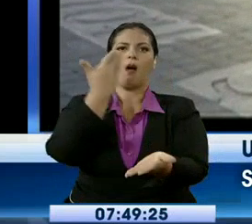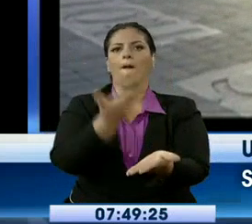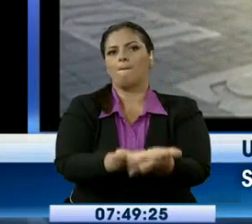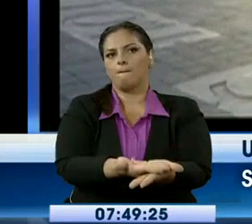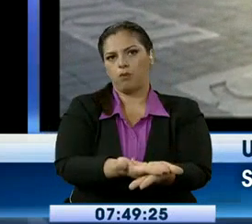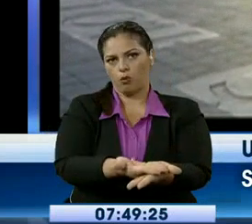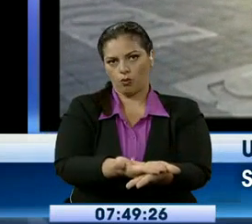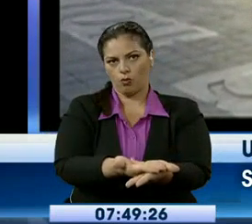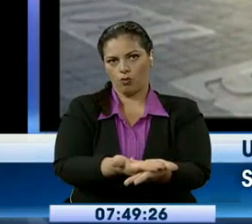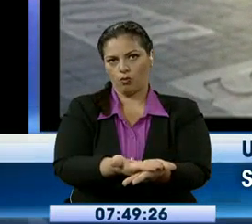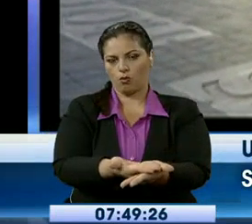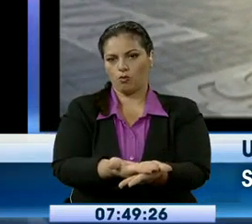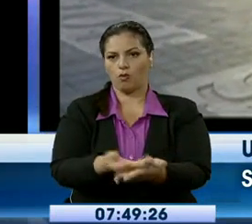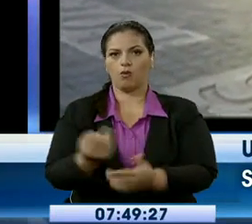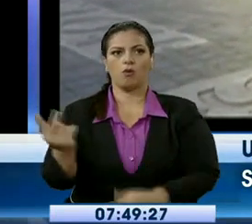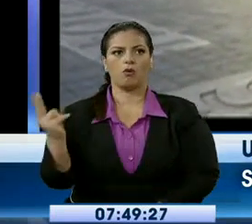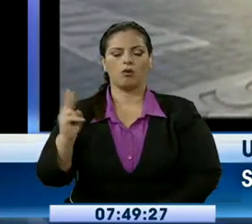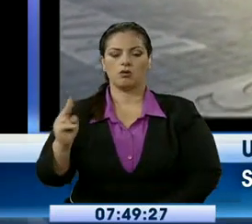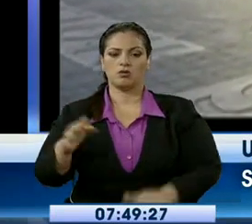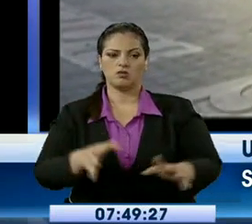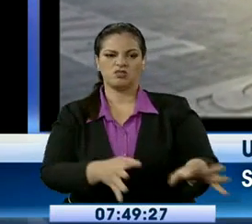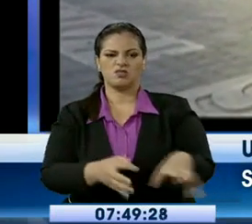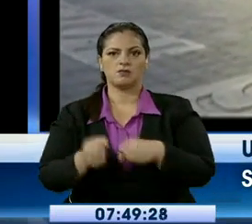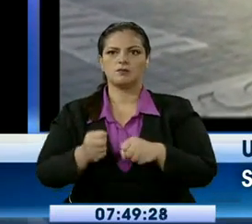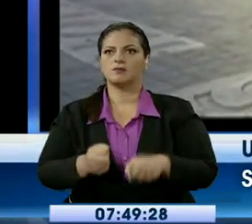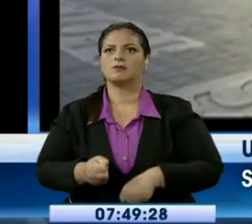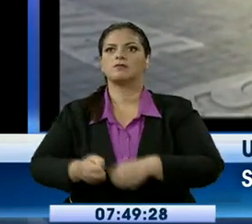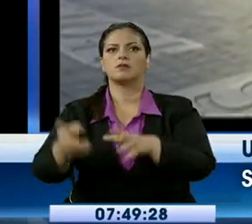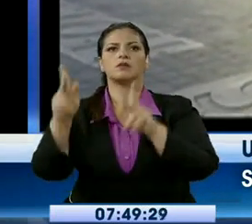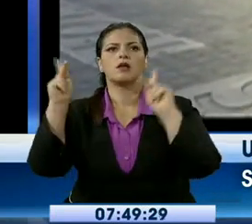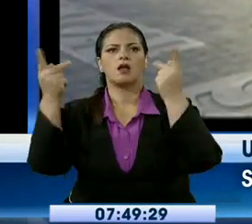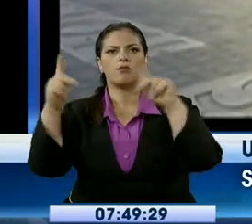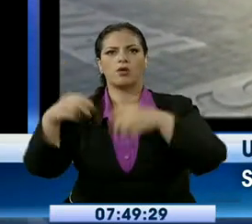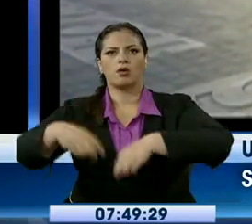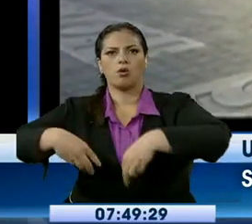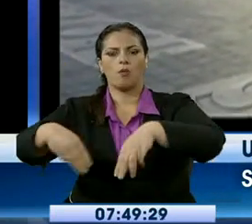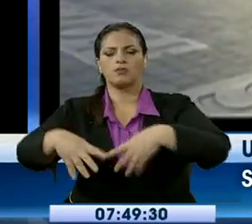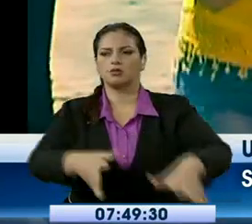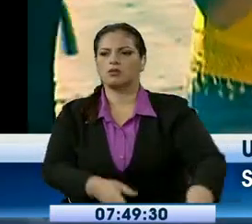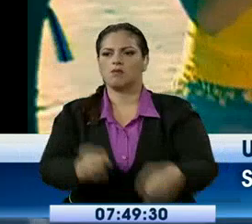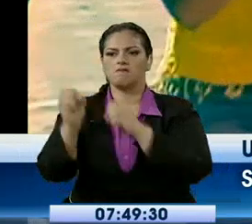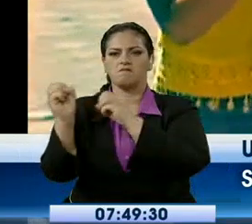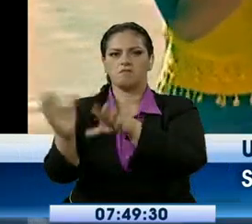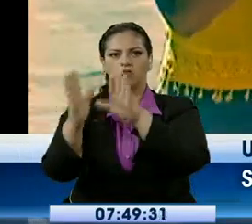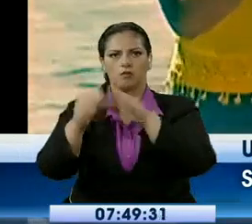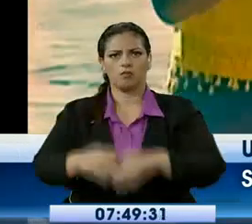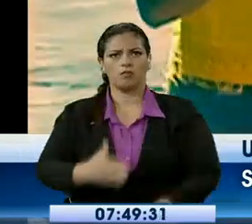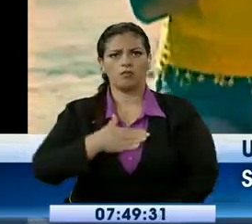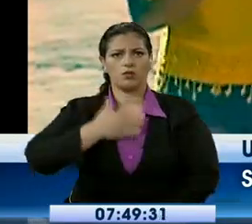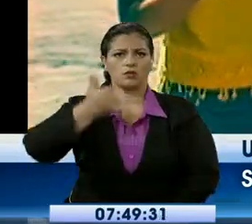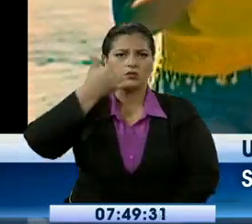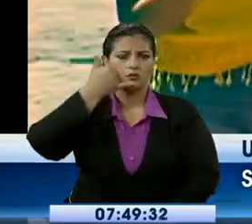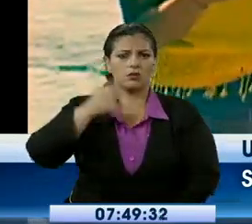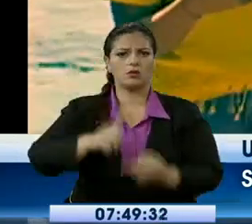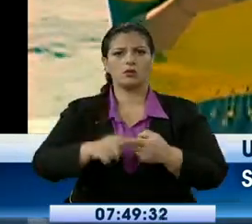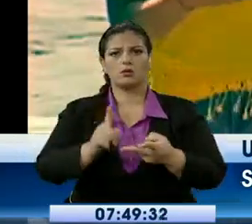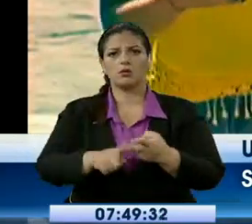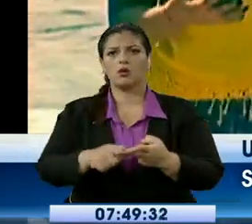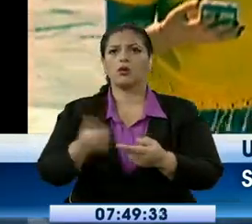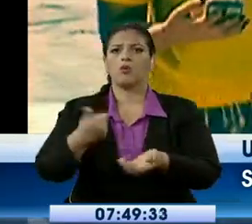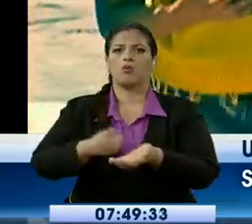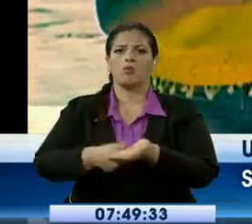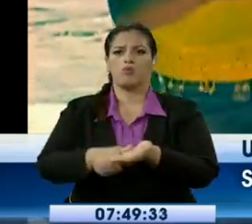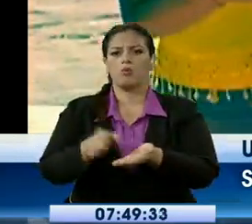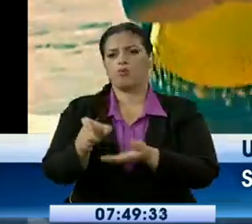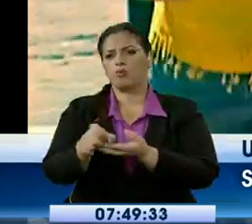mi comisariato de la Alborada. ¿No se le llevaron nada? Se me llevaron el celular y mis documentos. Su ley es universitaria y habitualmente